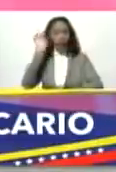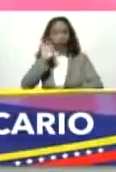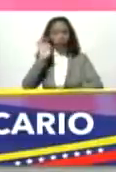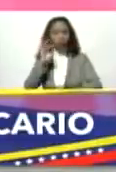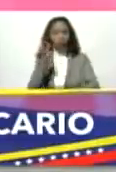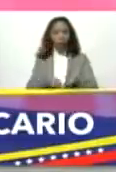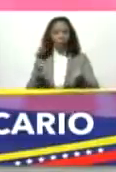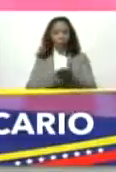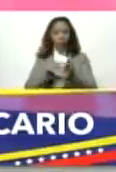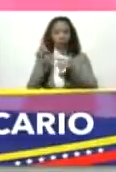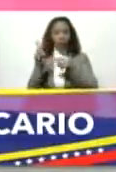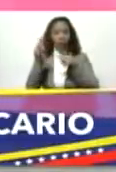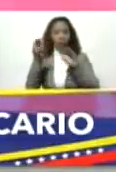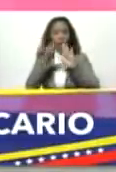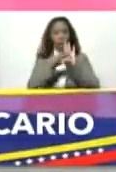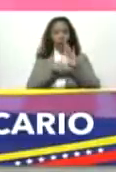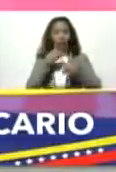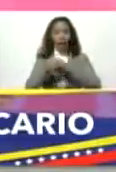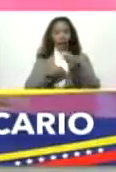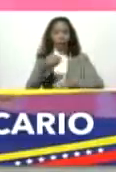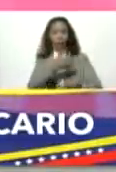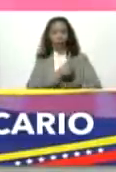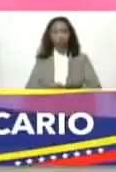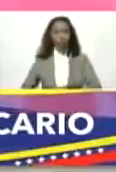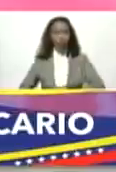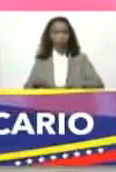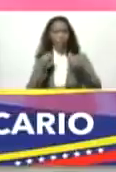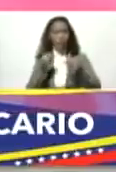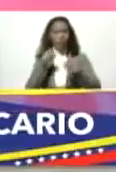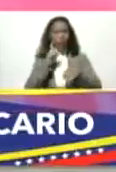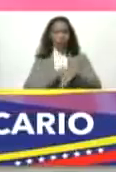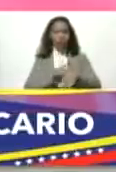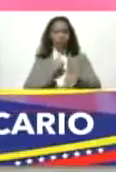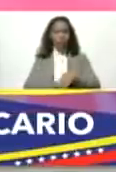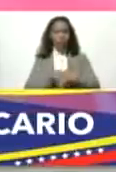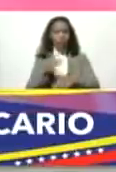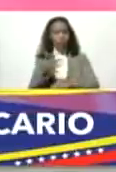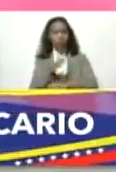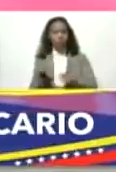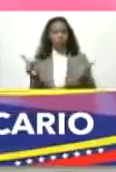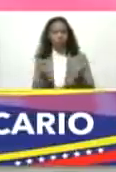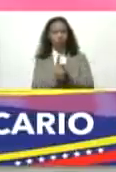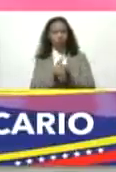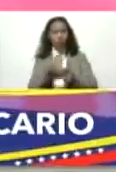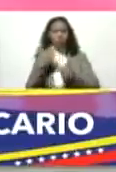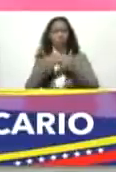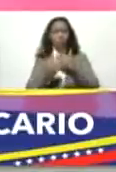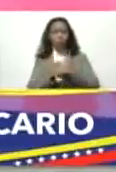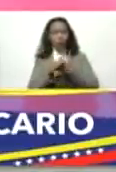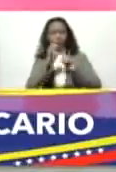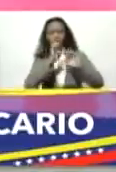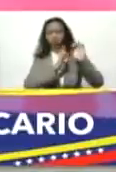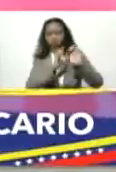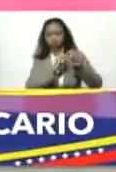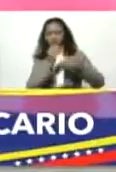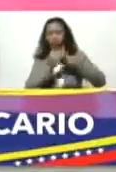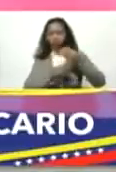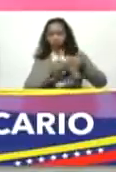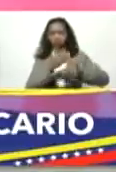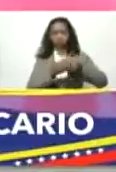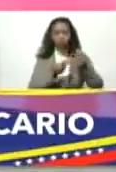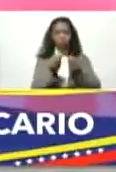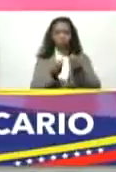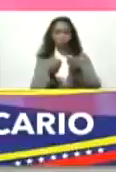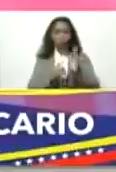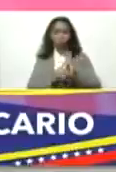Repito, esto es una medida que ha adoptado el presidente para un periodo de tiempo muy corto que vamos a ir evaluando y en relación a cómo